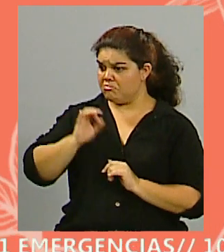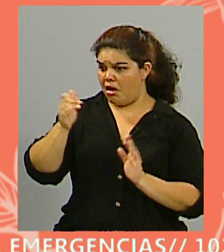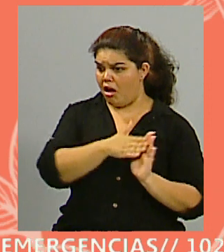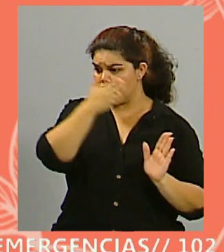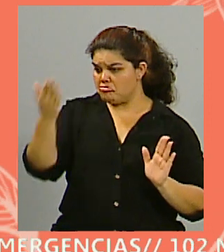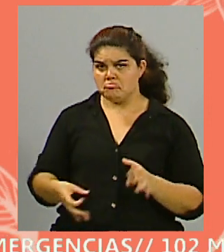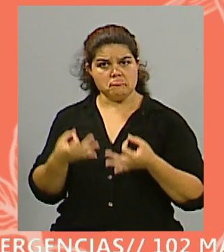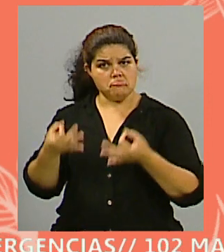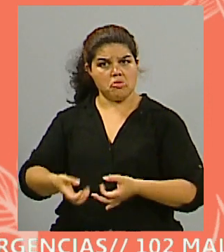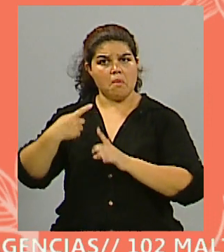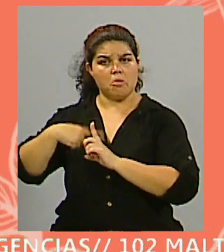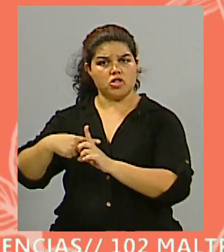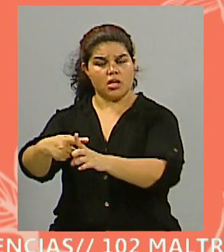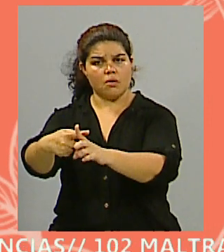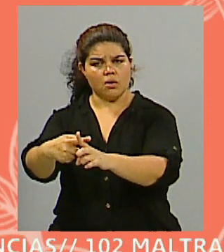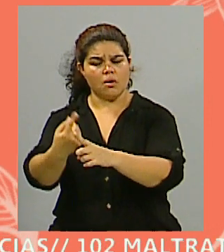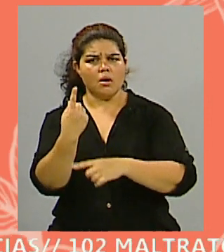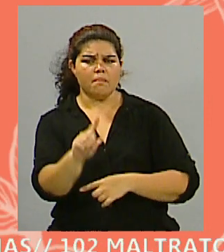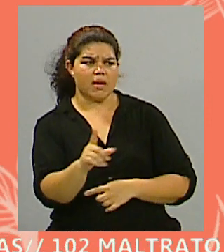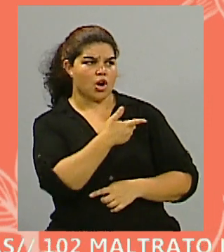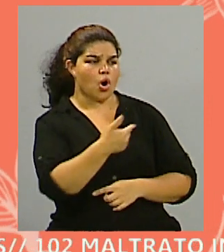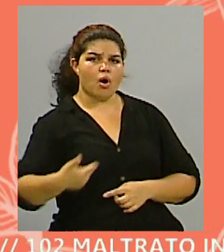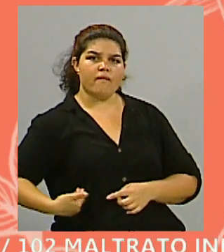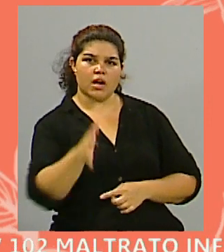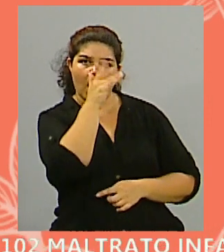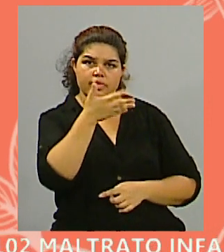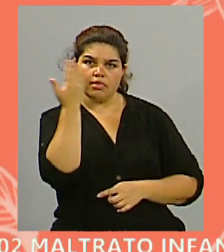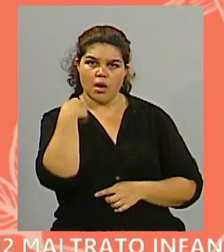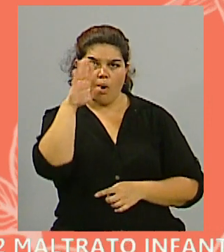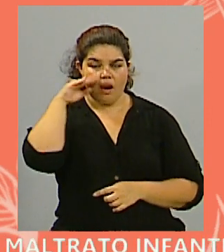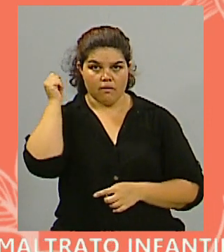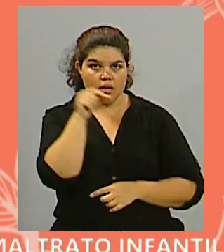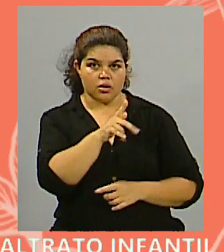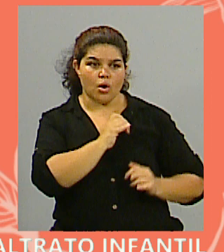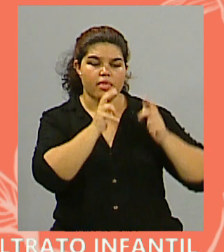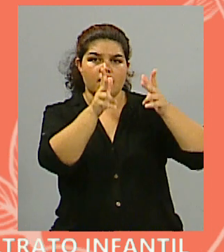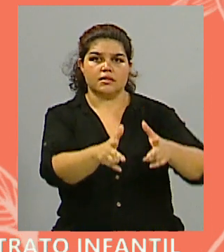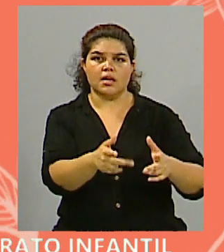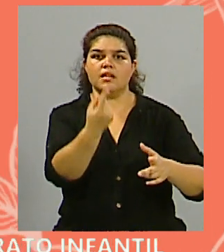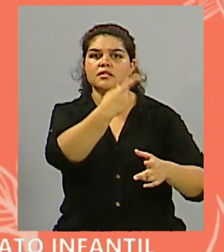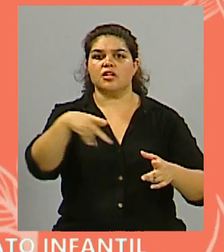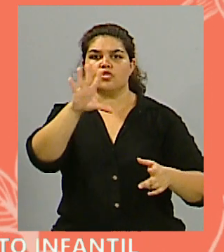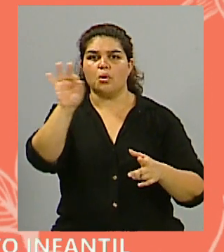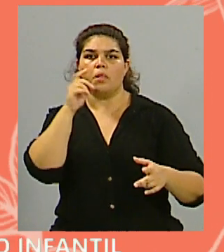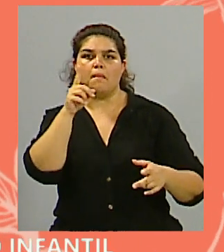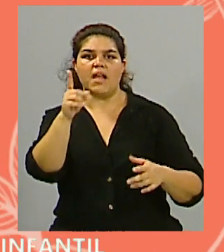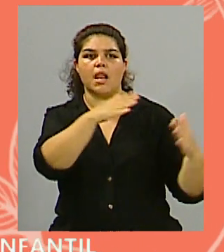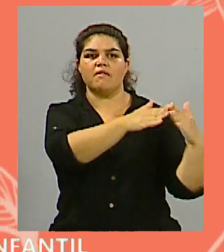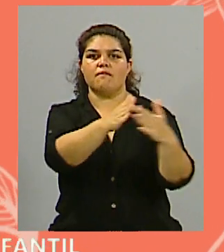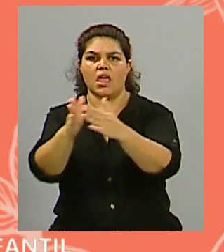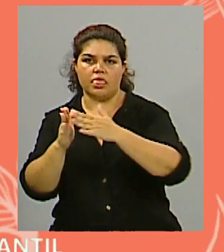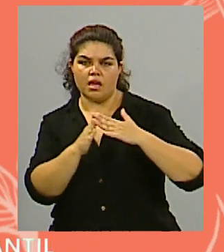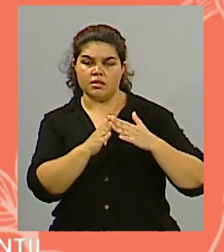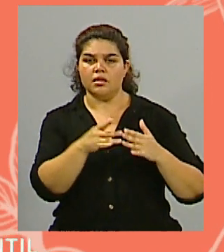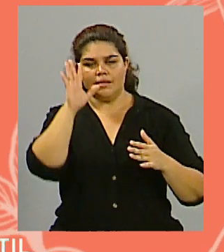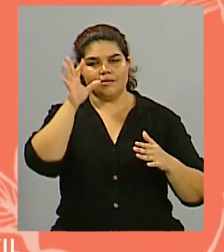gobierno que se fue habló de, bueno, la entrega de más de 150 mil viviendas, que de hecho es real porque, bueno, hemos visto cómo el